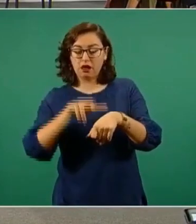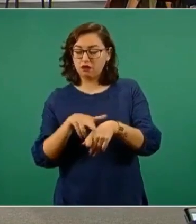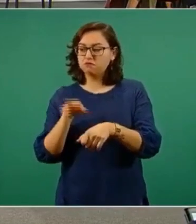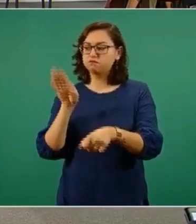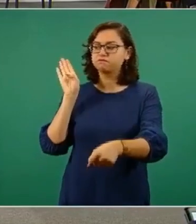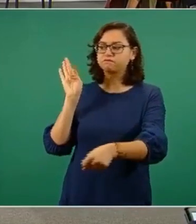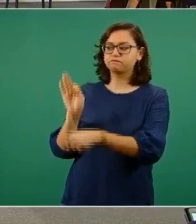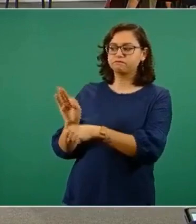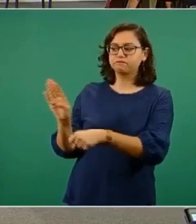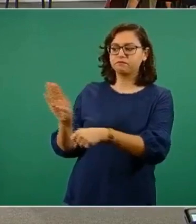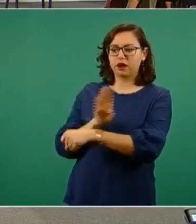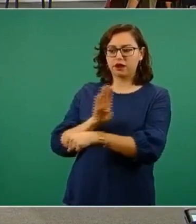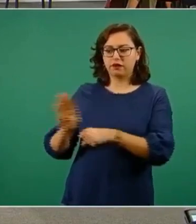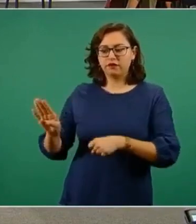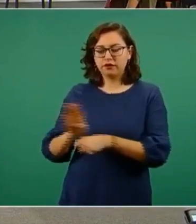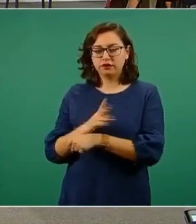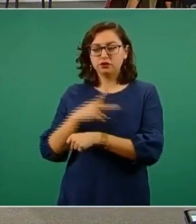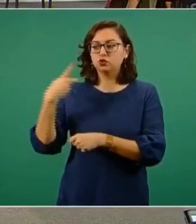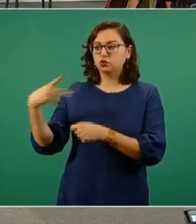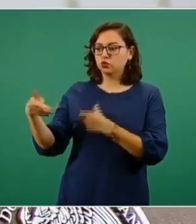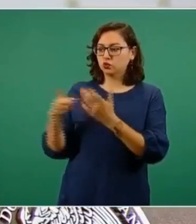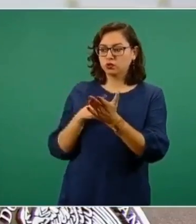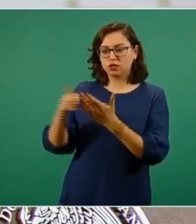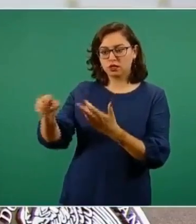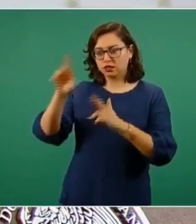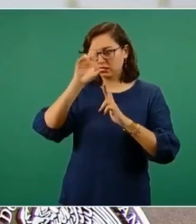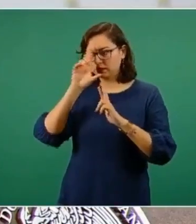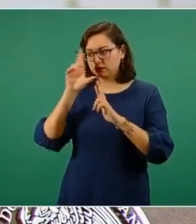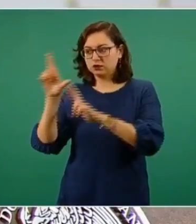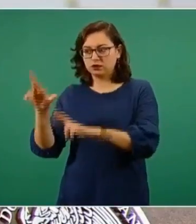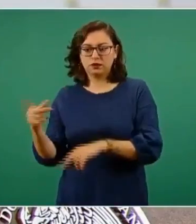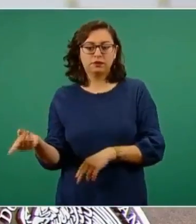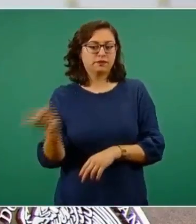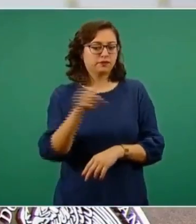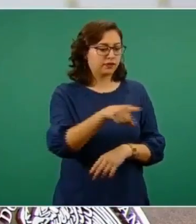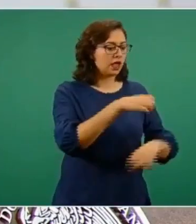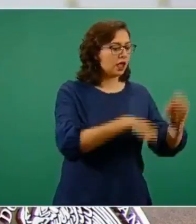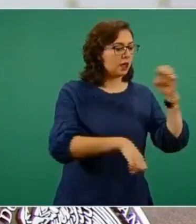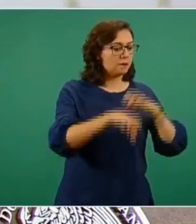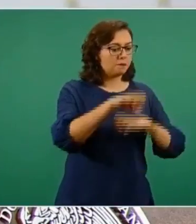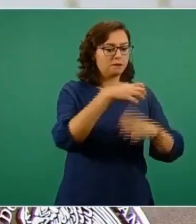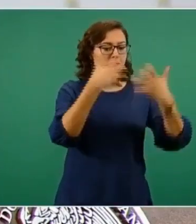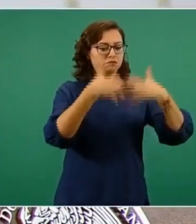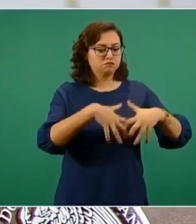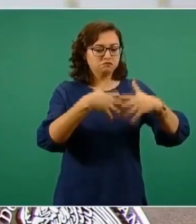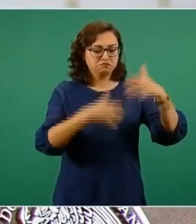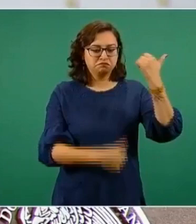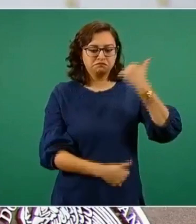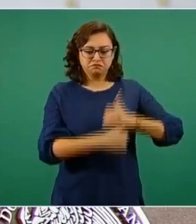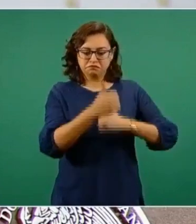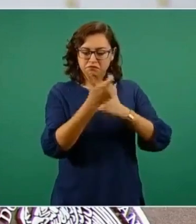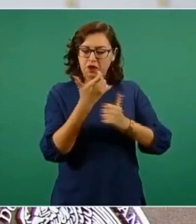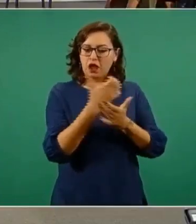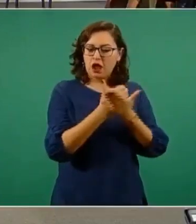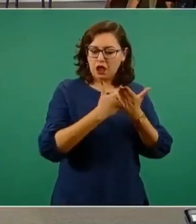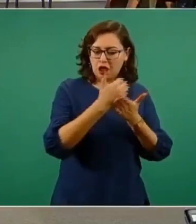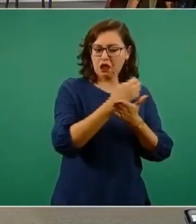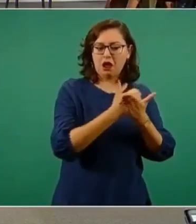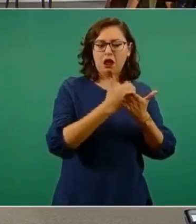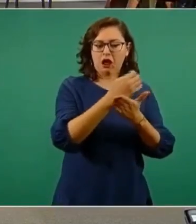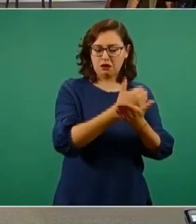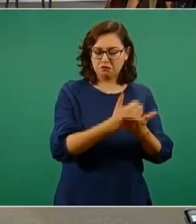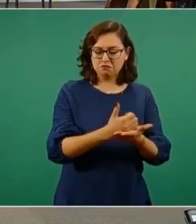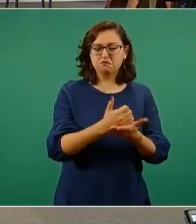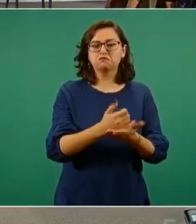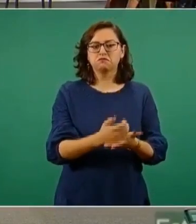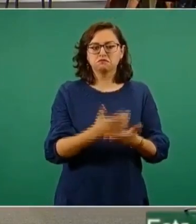trabajador y que al mismo tiempo las empresas mexicanas mantuvieran la competitividad, mantuvieran su